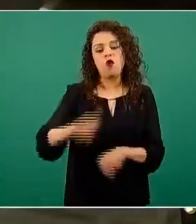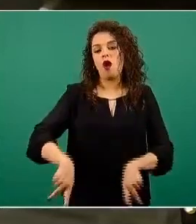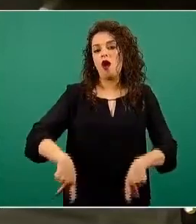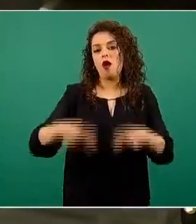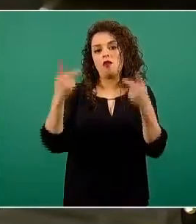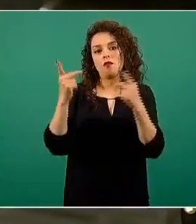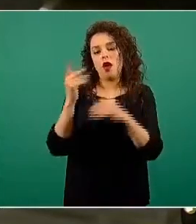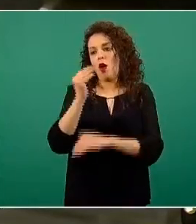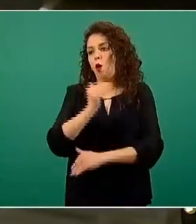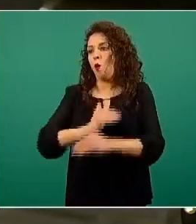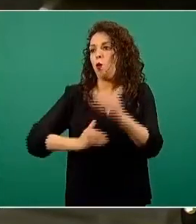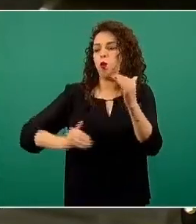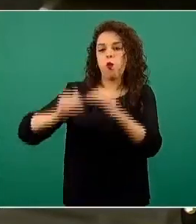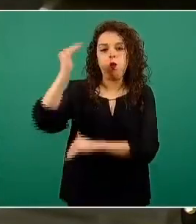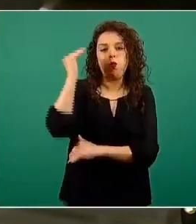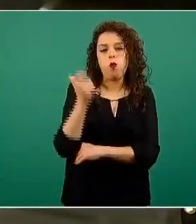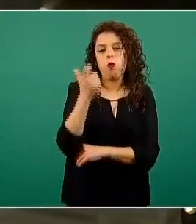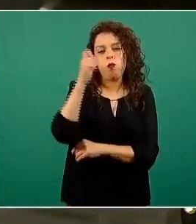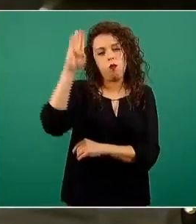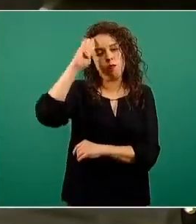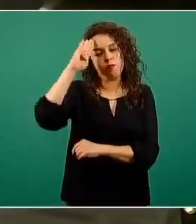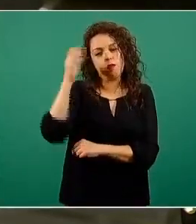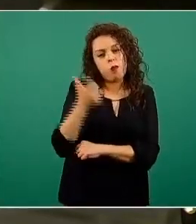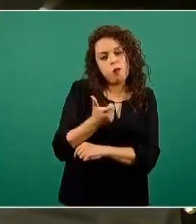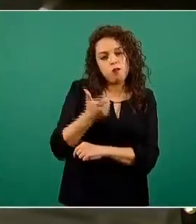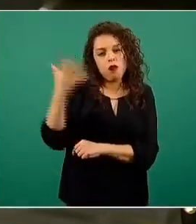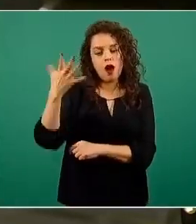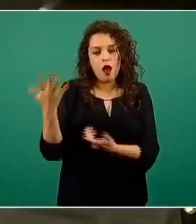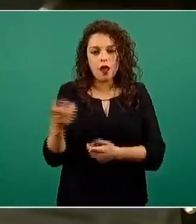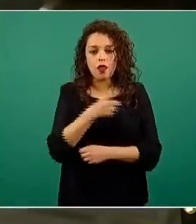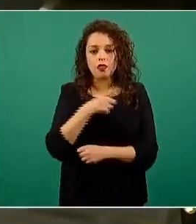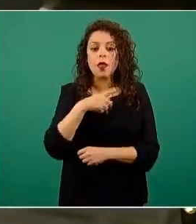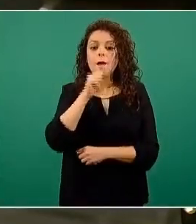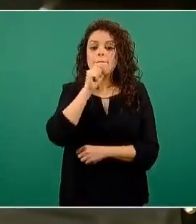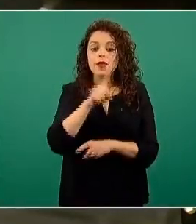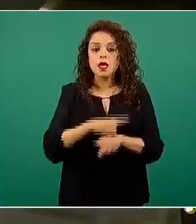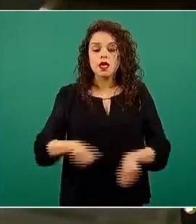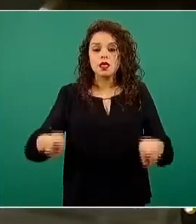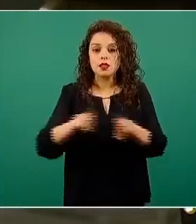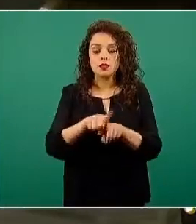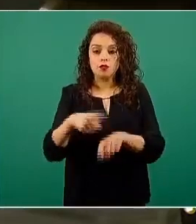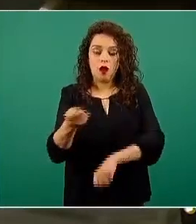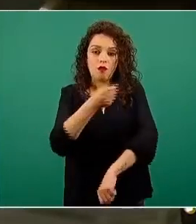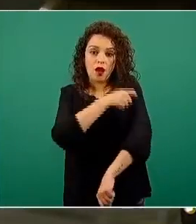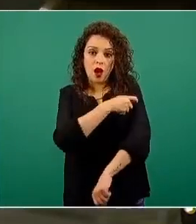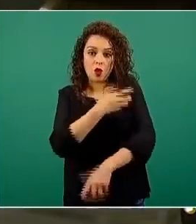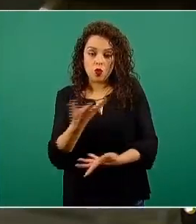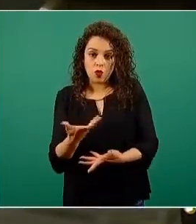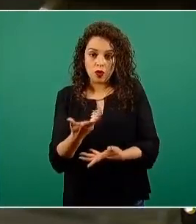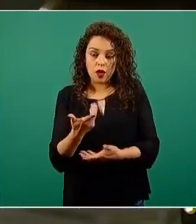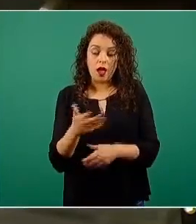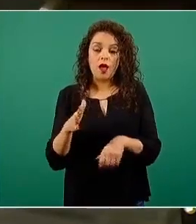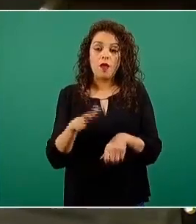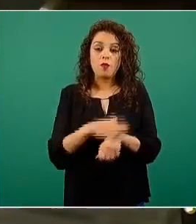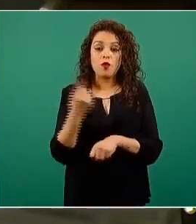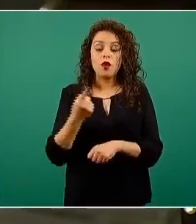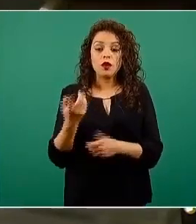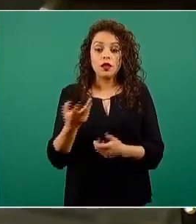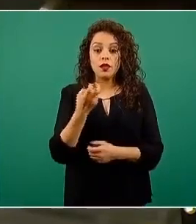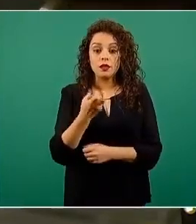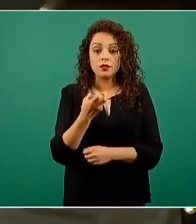superior a lo que pudiera estar el mismo costo de la vacuna y que no pudiera ser el tema de,